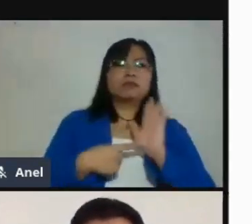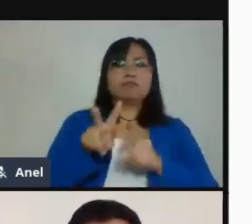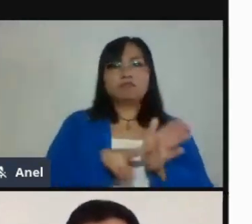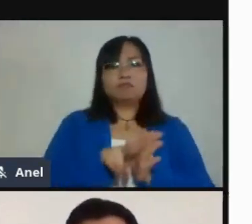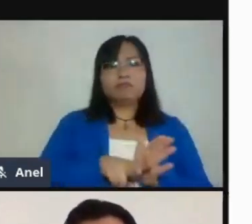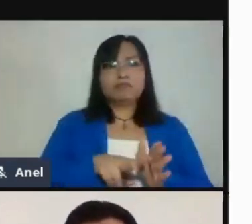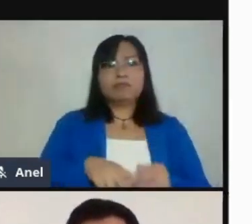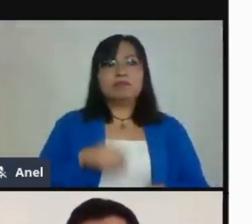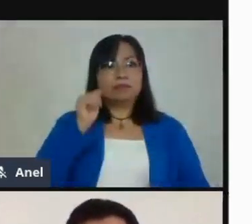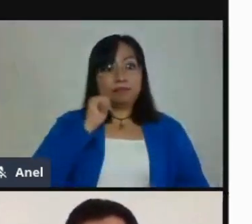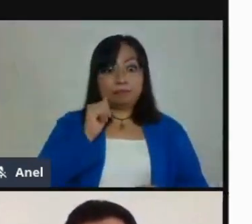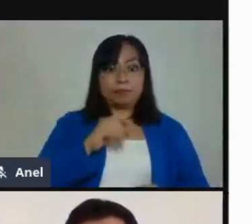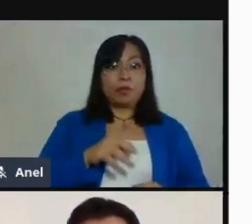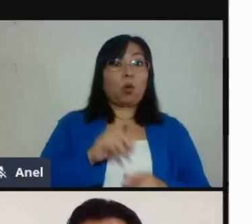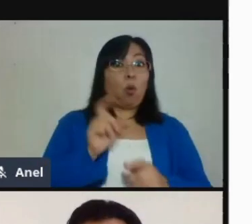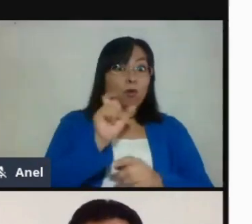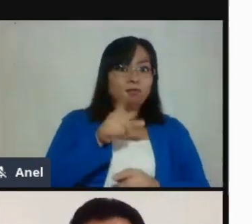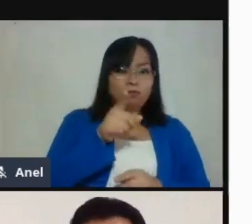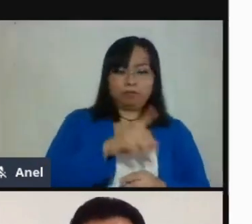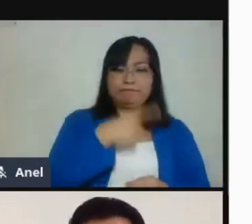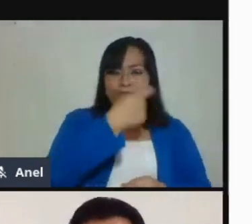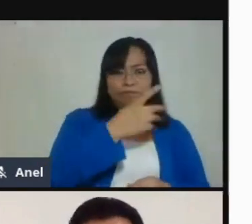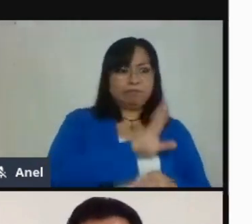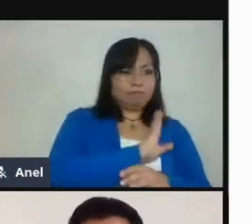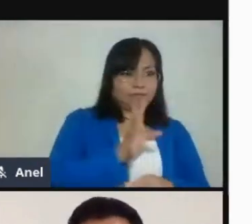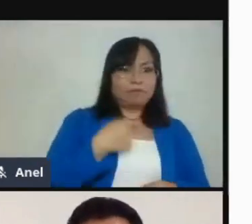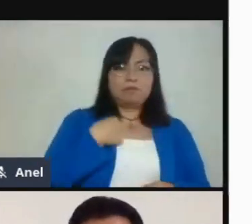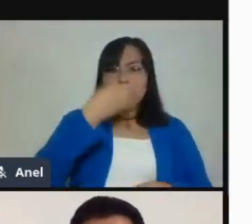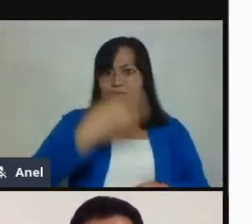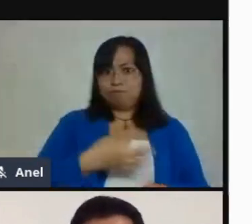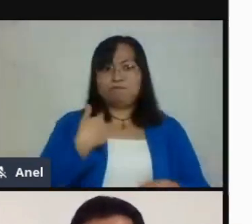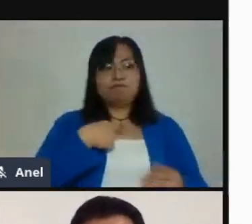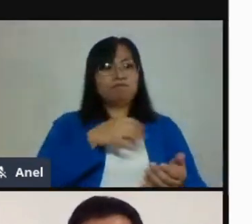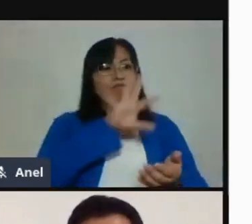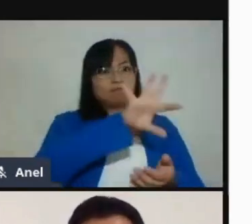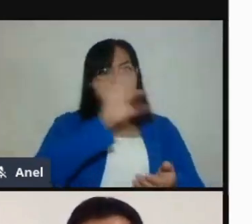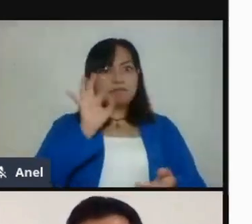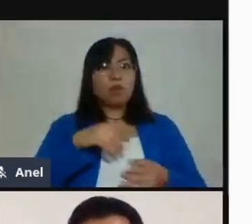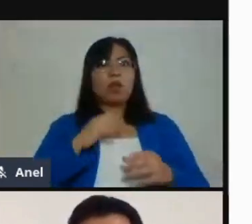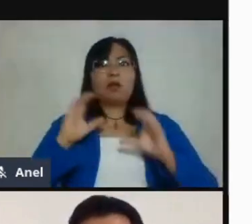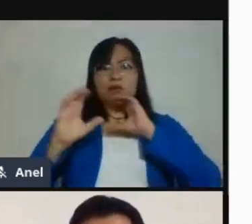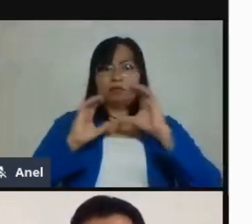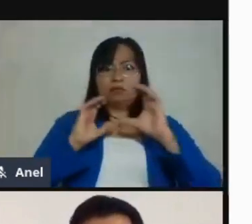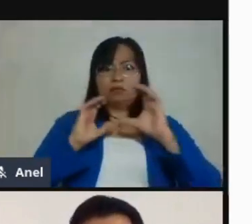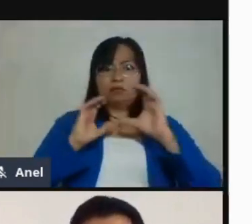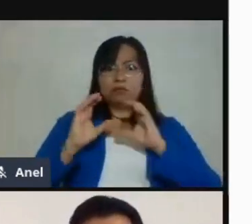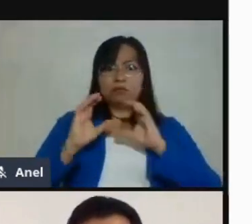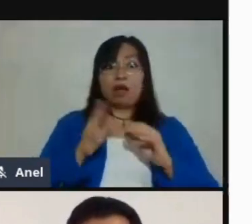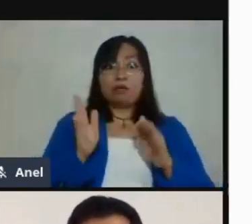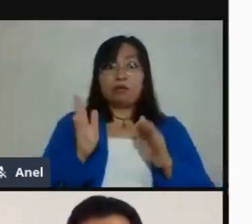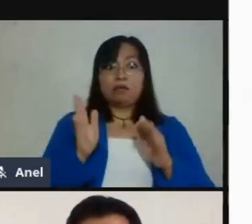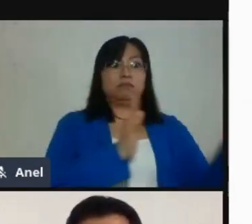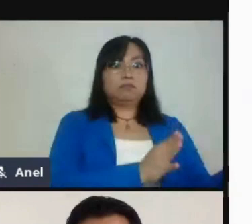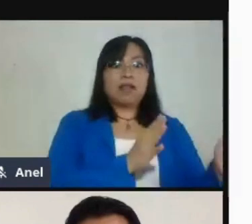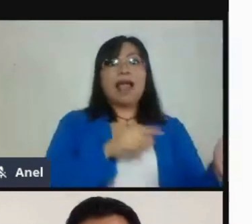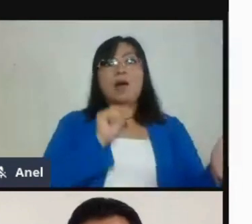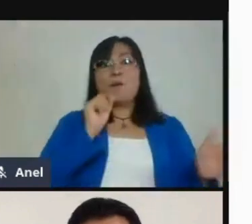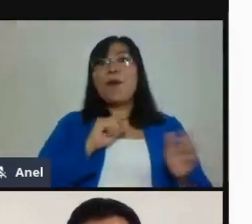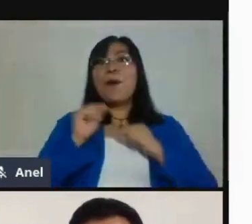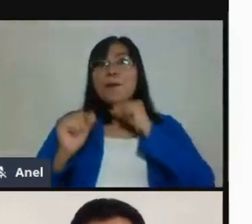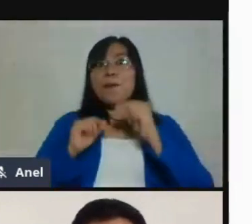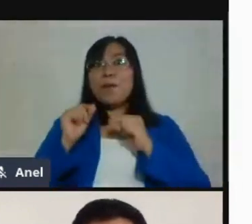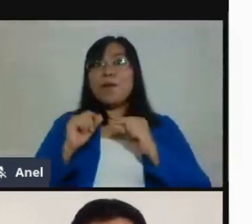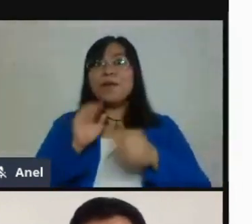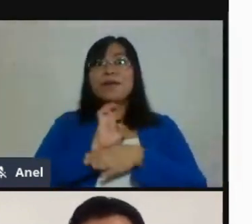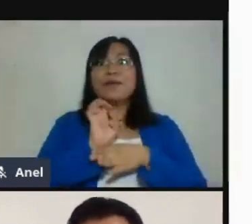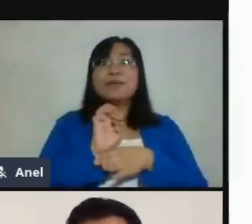canales de comunicación y después de un periodo que no podemos llamarlo como corto, las personas se van a acostumbrar que por ahí van